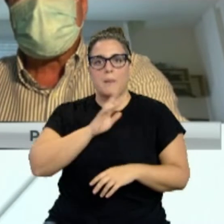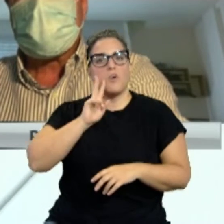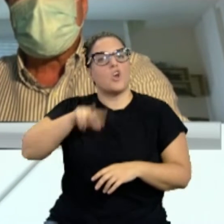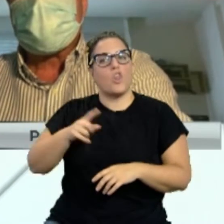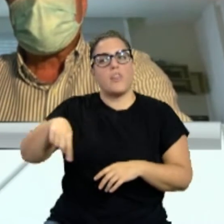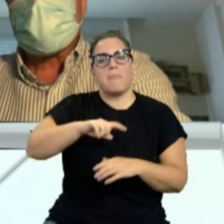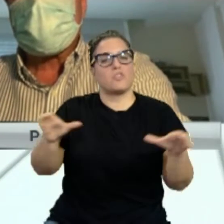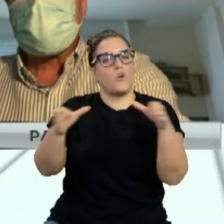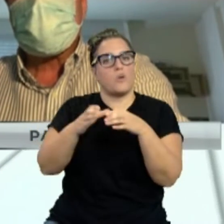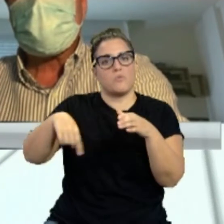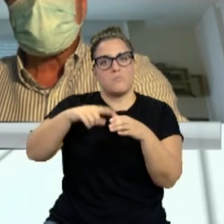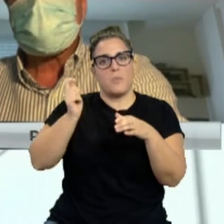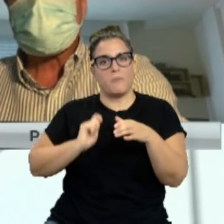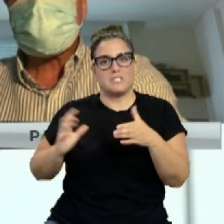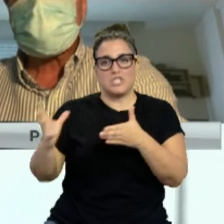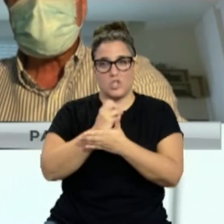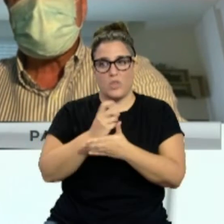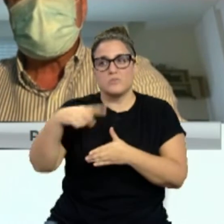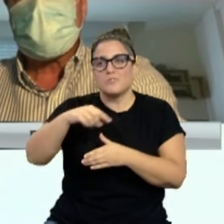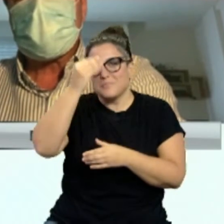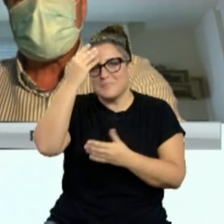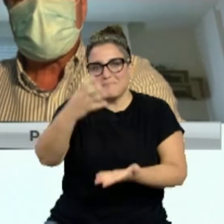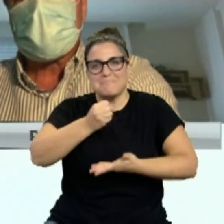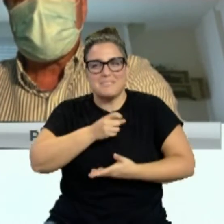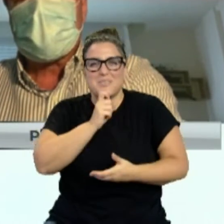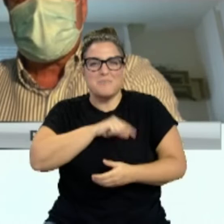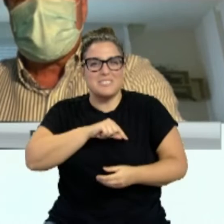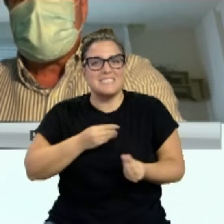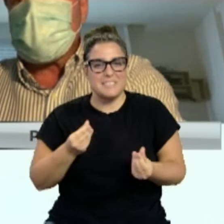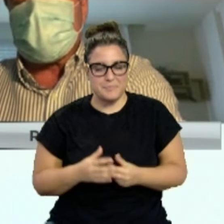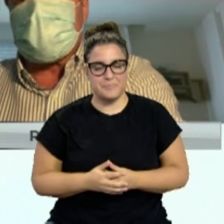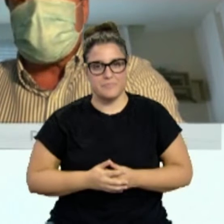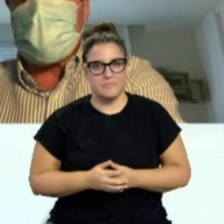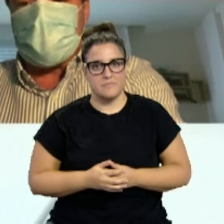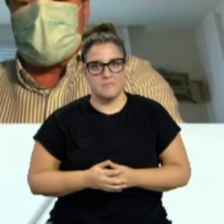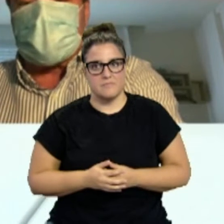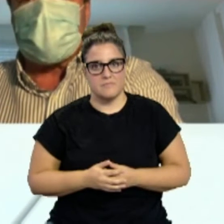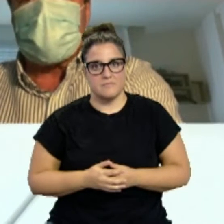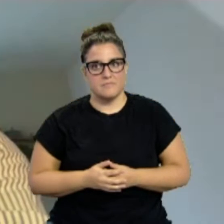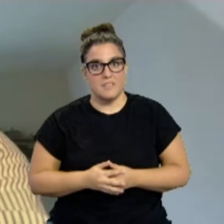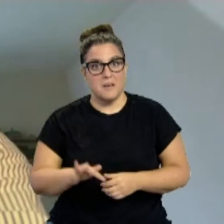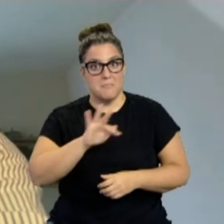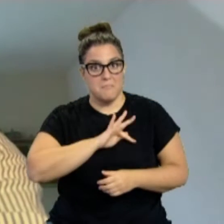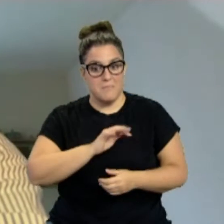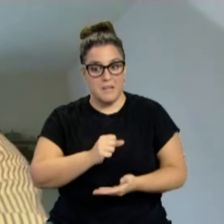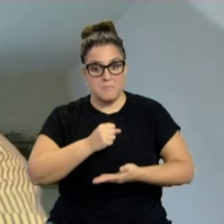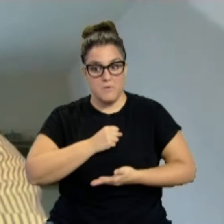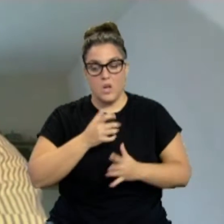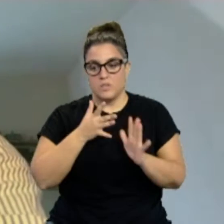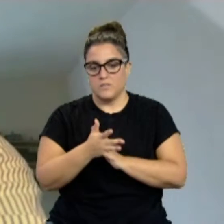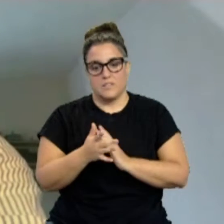el colectivo sanitario y sociosanitario. ¿Cómo reciben este premio? Pues lo recibimos con agradecimiento, porque